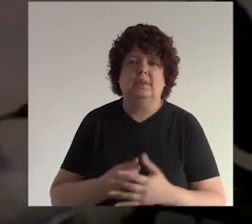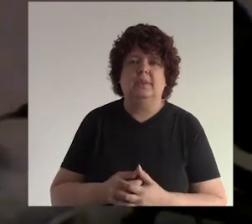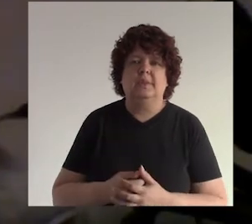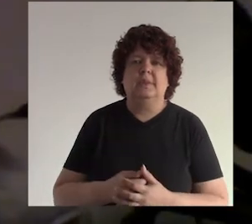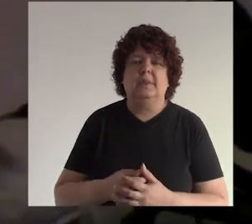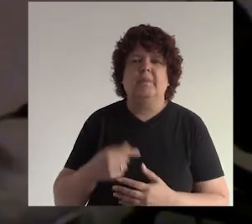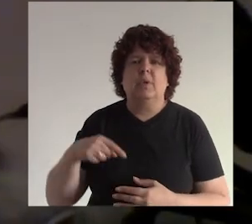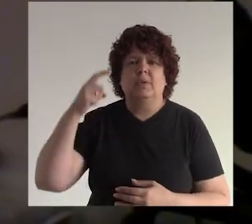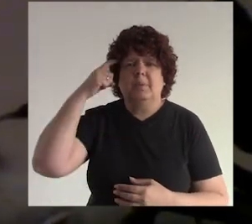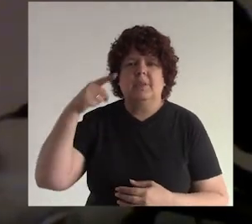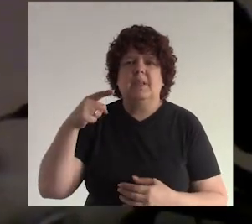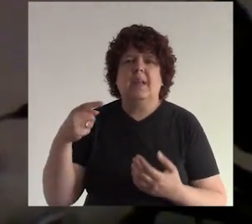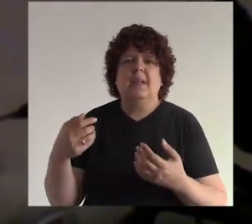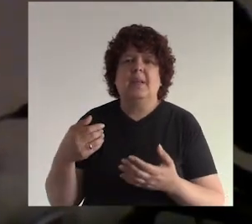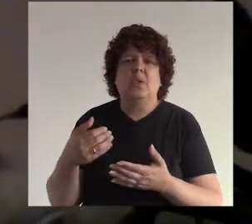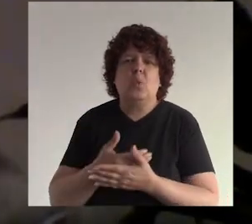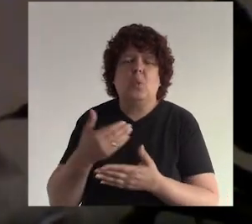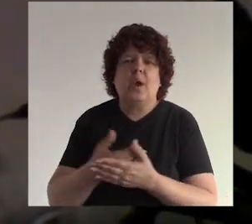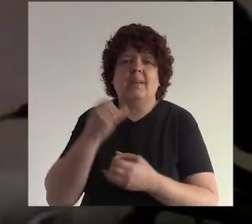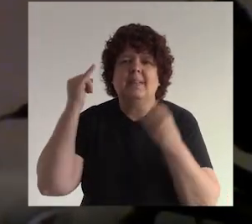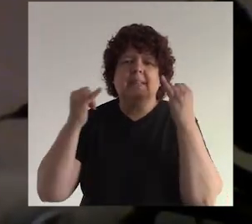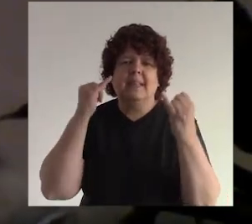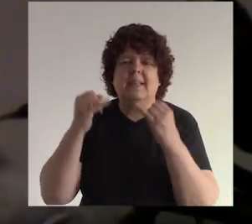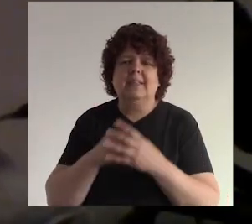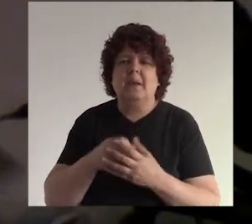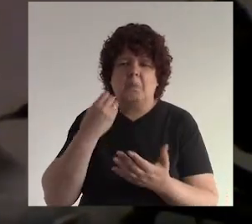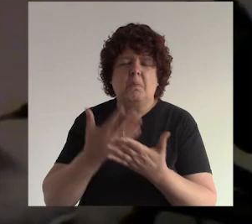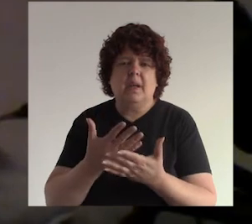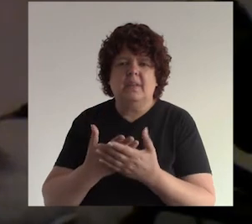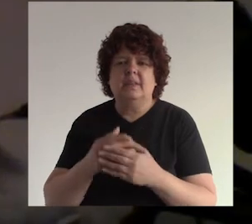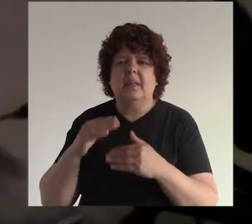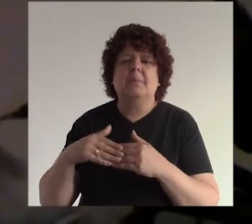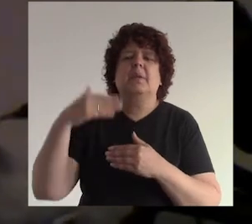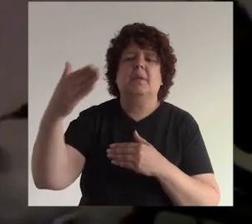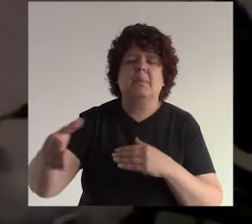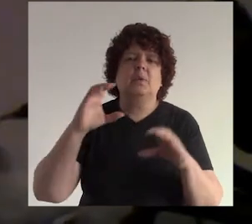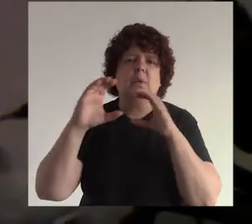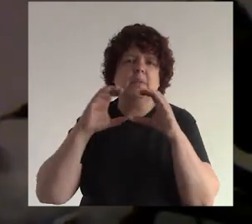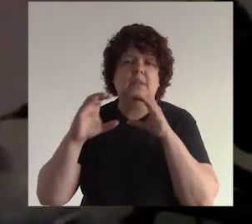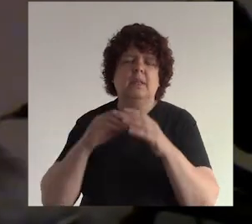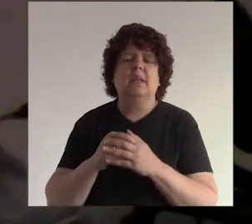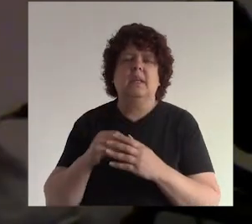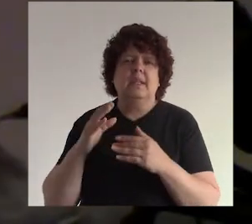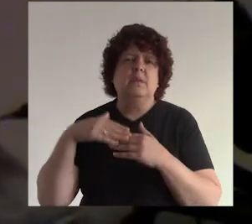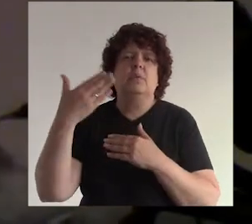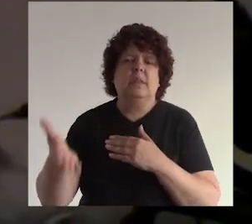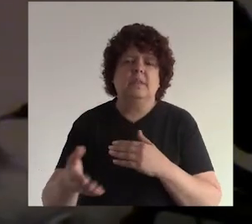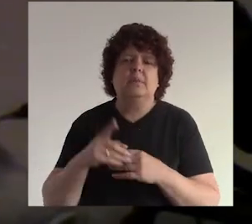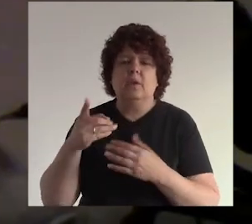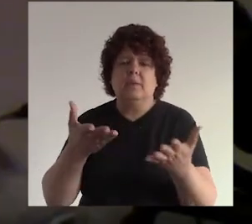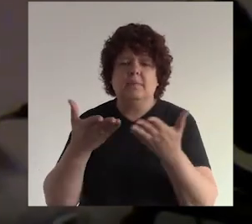estoy seguro que aquí hay emprendimientos muy muy buenos y probablemente más adelante podamos conversar un poco más sobre ellos